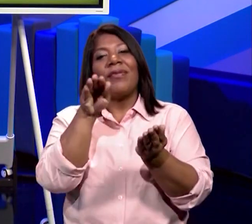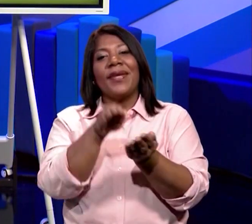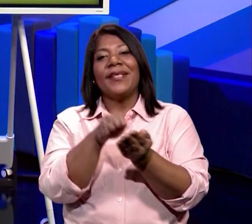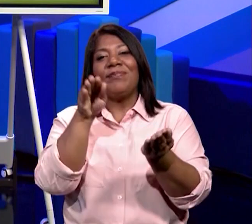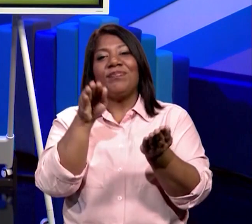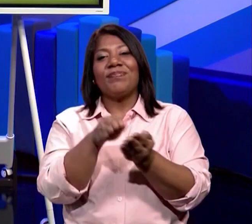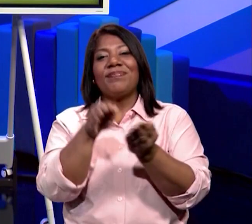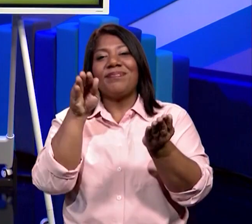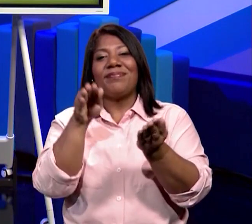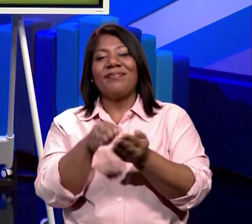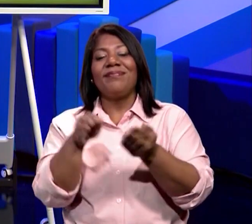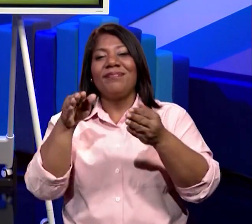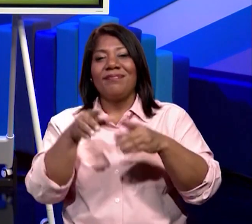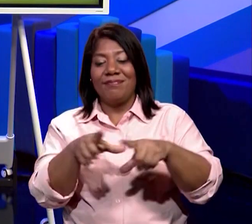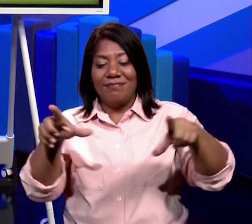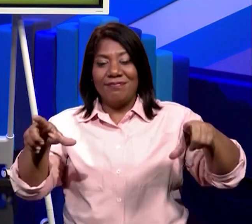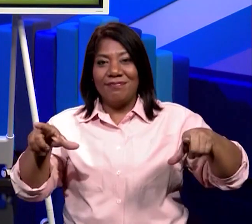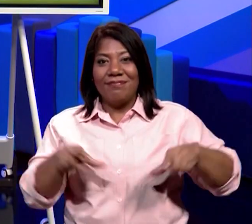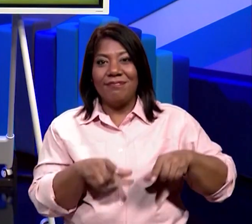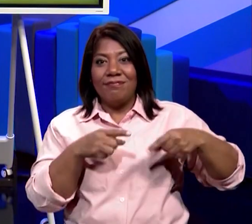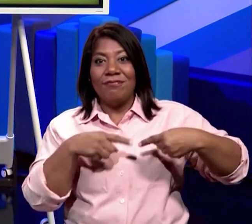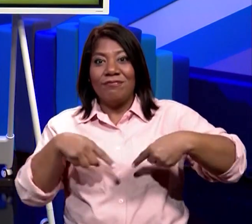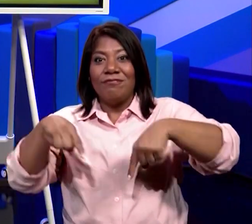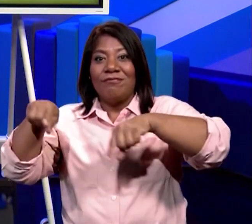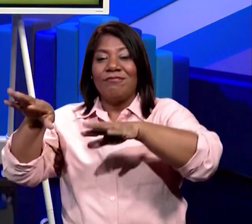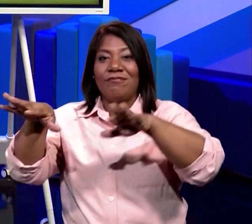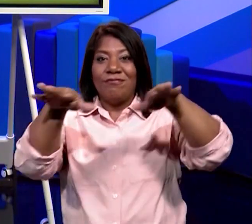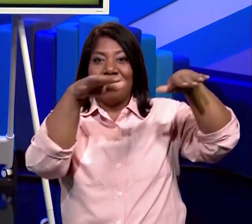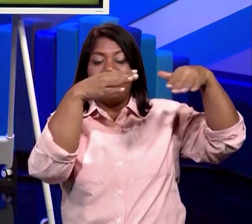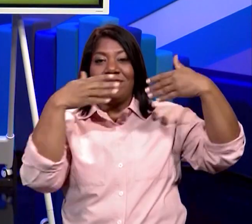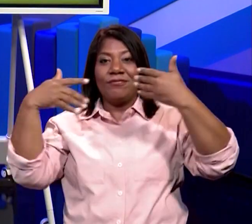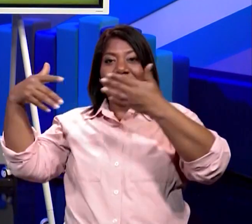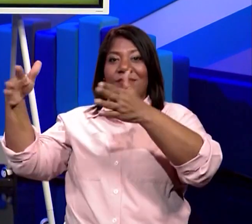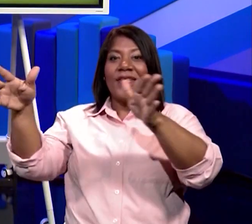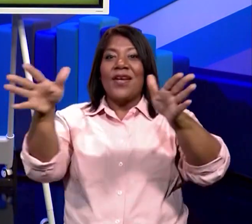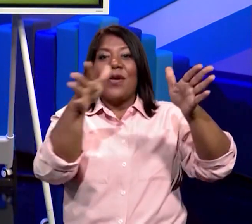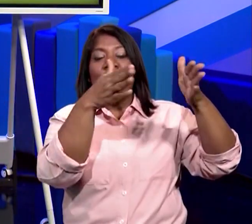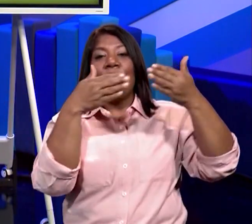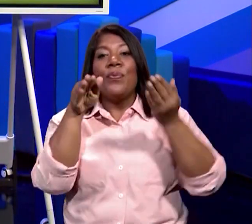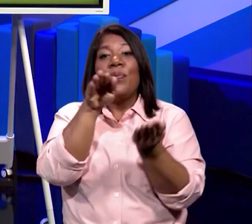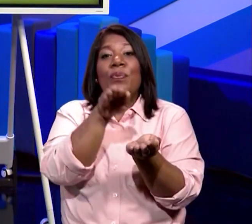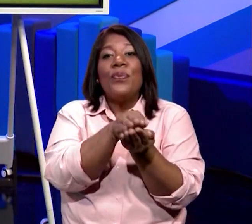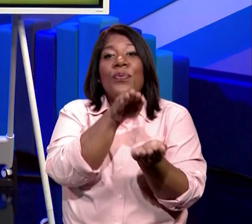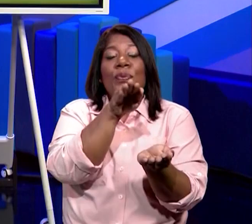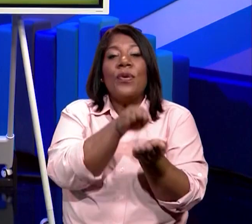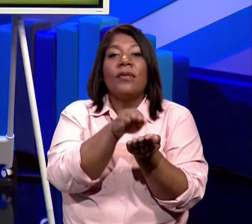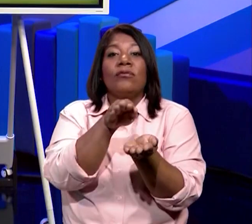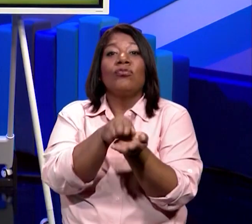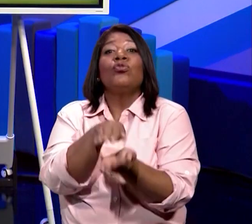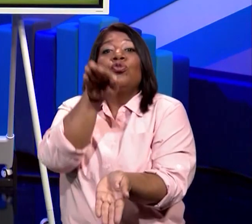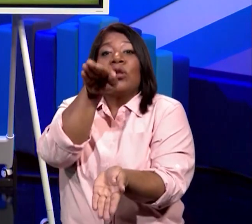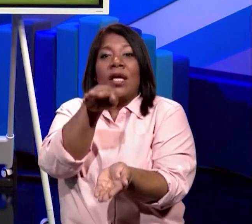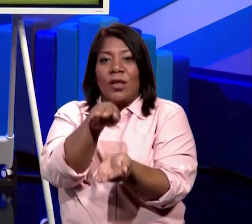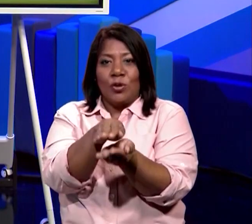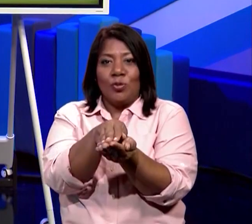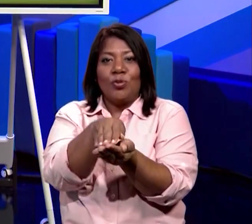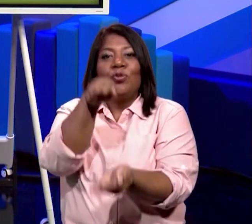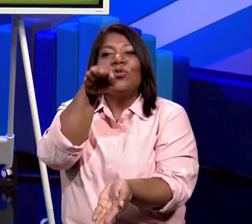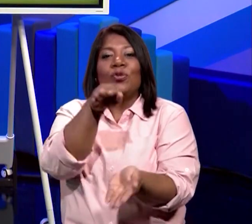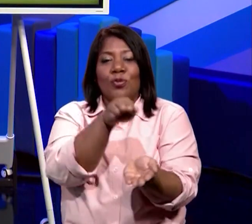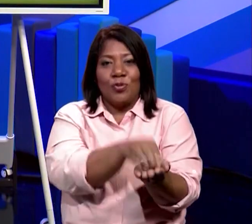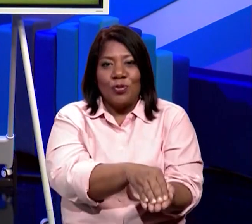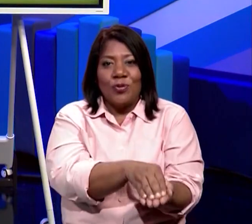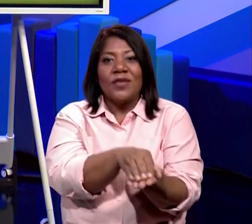zapitos en la laguna huyen de la tempestad. Los chiquitos dicen túngara y los grandes túngarara.